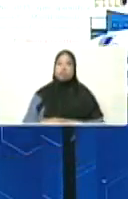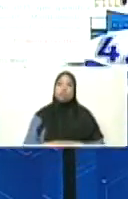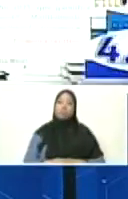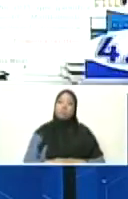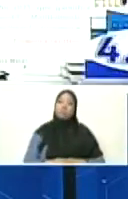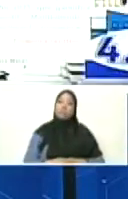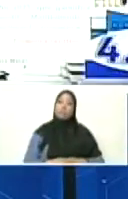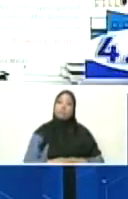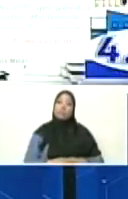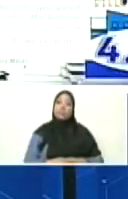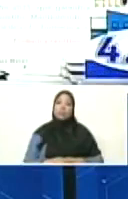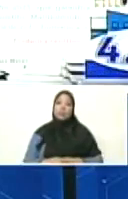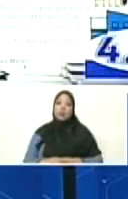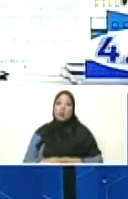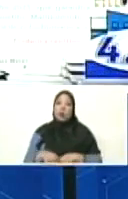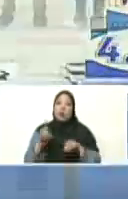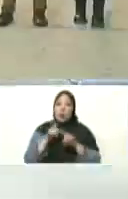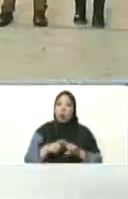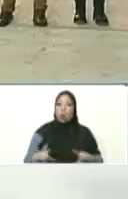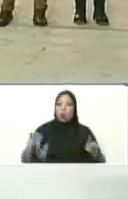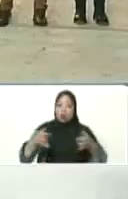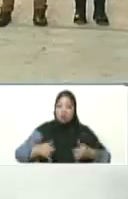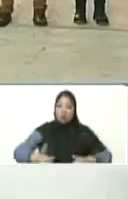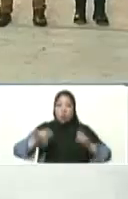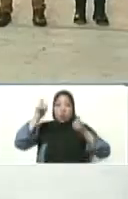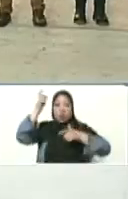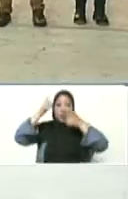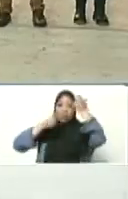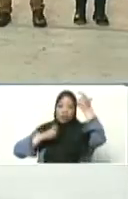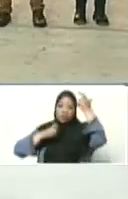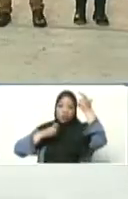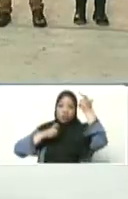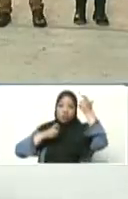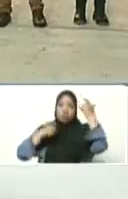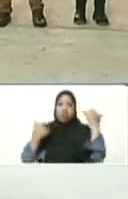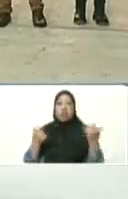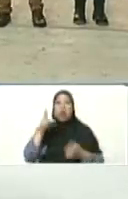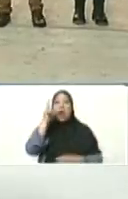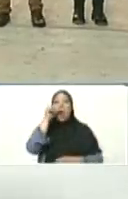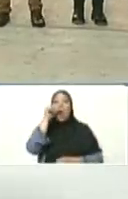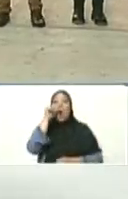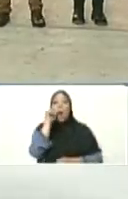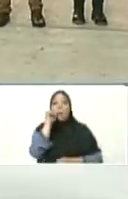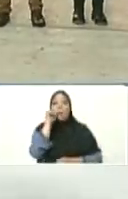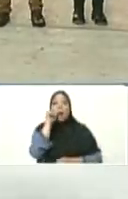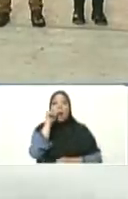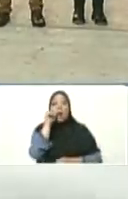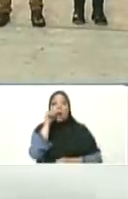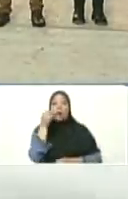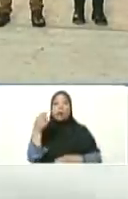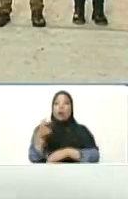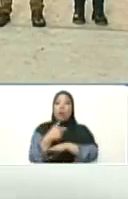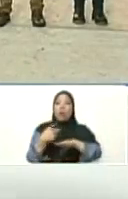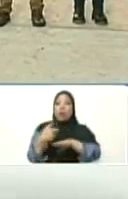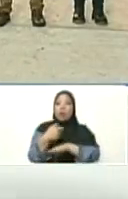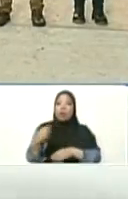Allá está otro hijo de Chávez, Héctor Rodríguez Castro,